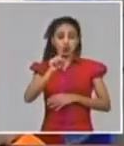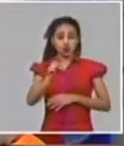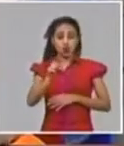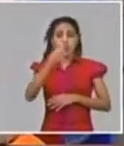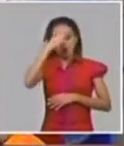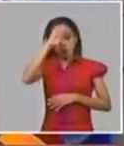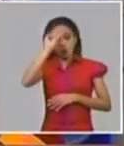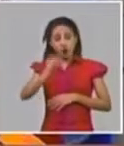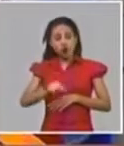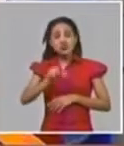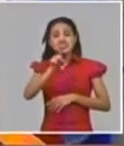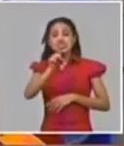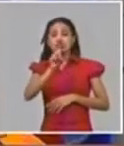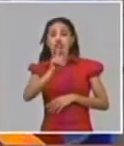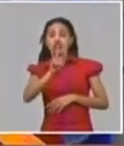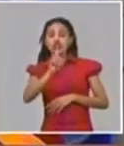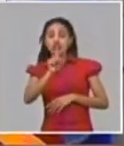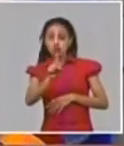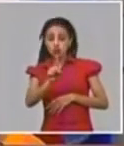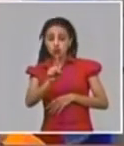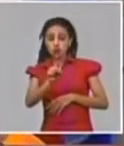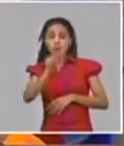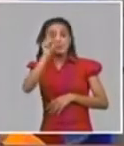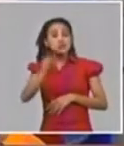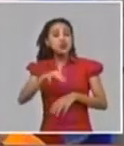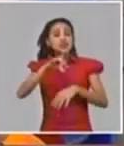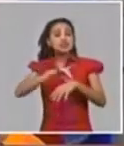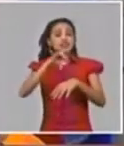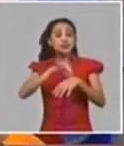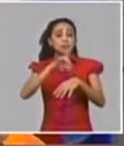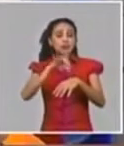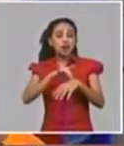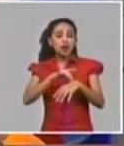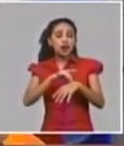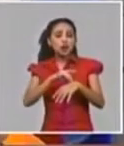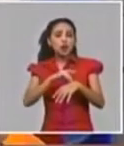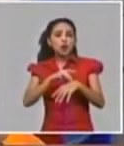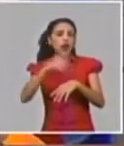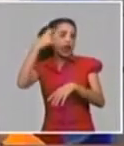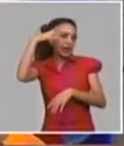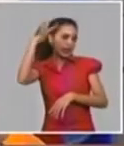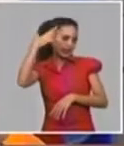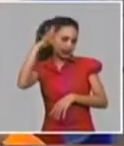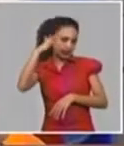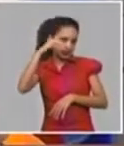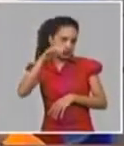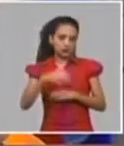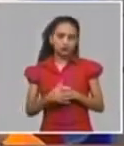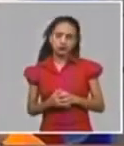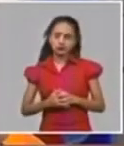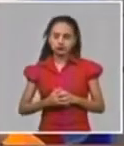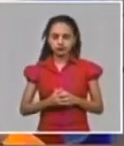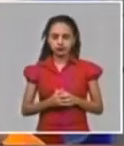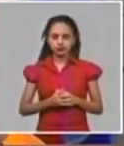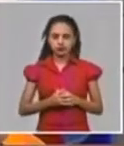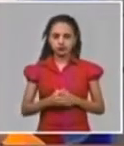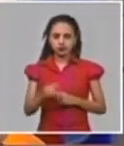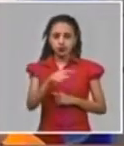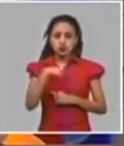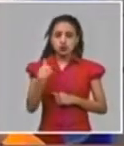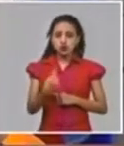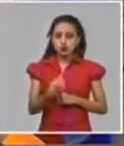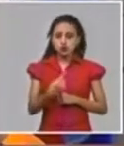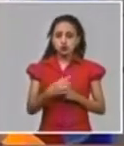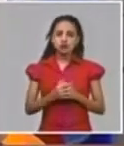131 fueron identificados como que se enfermaron en el exterior nosotros sin fuente de